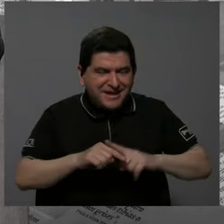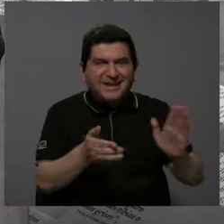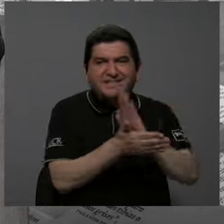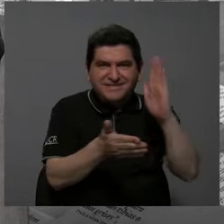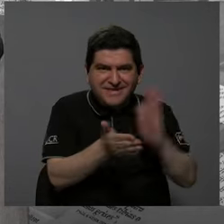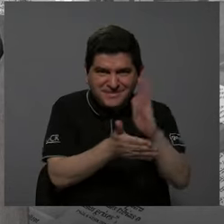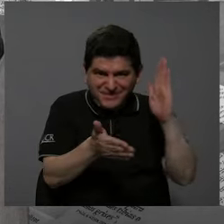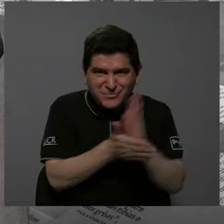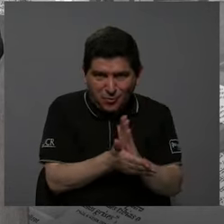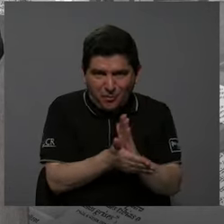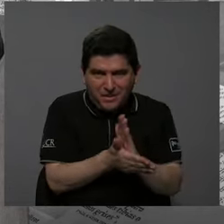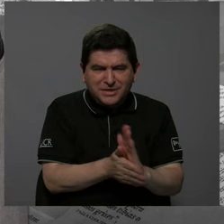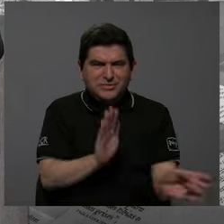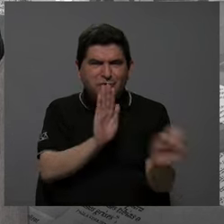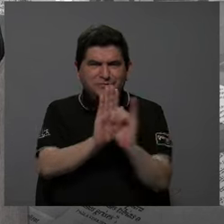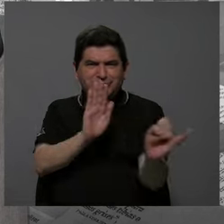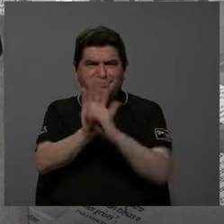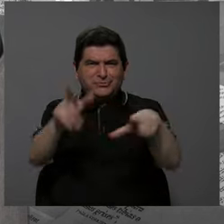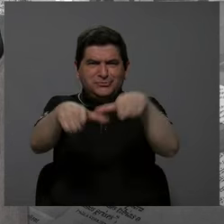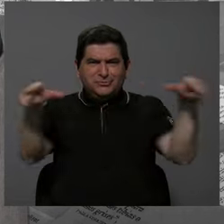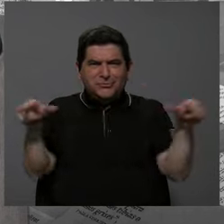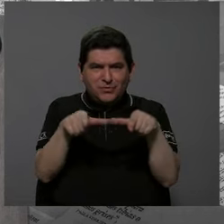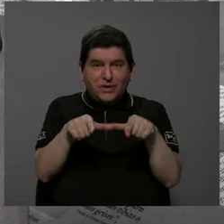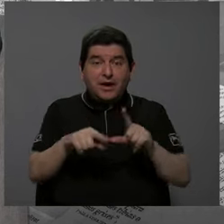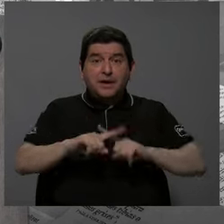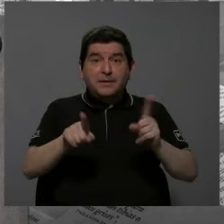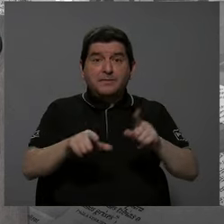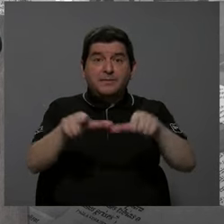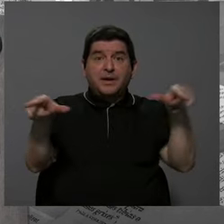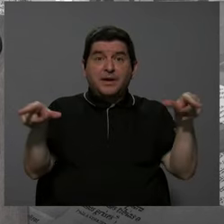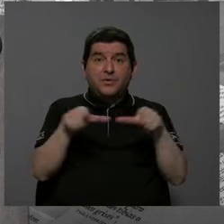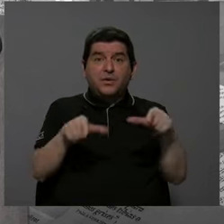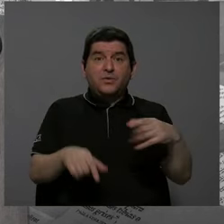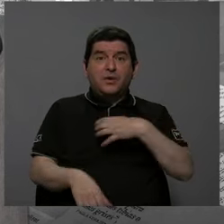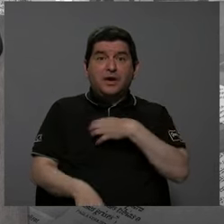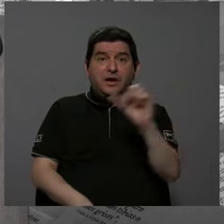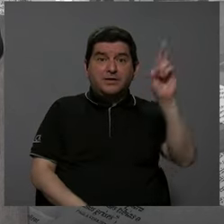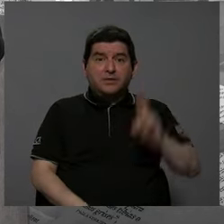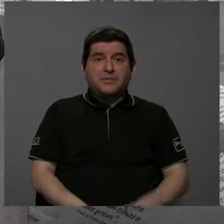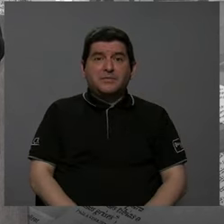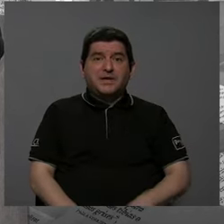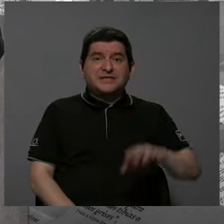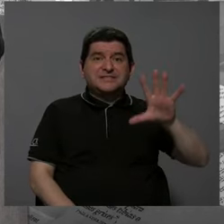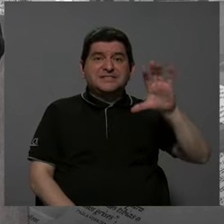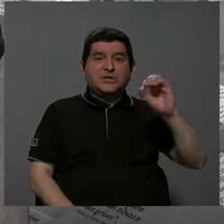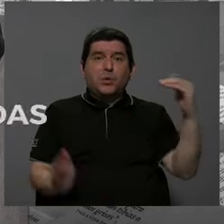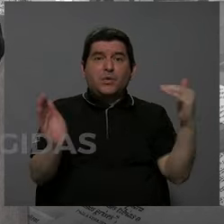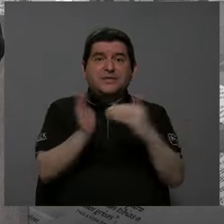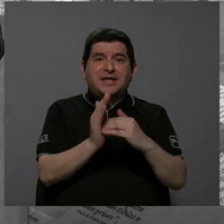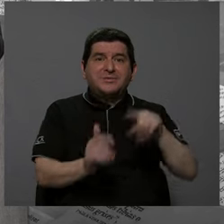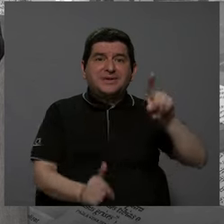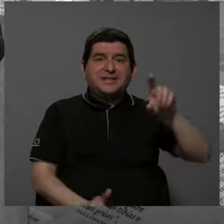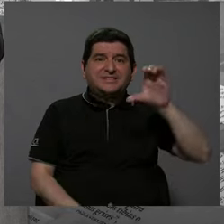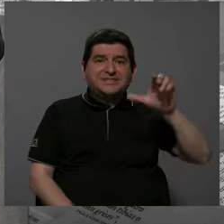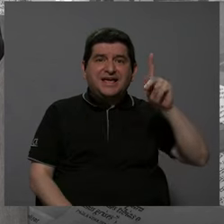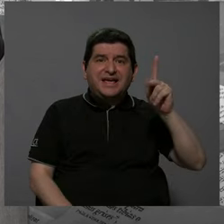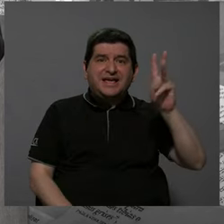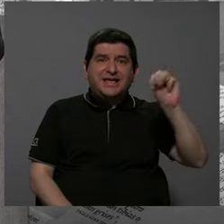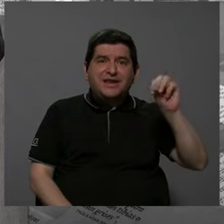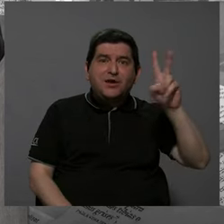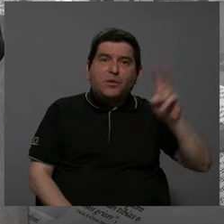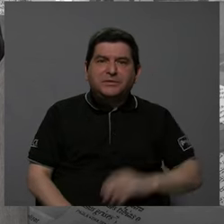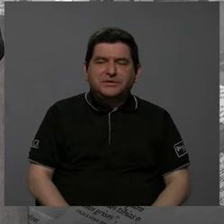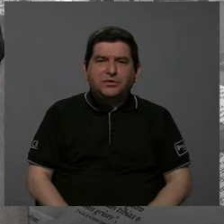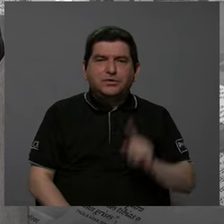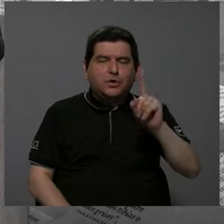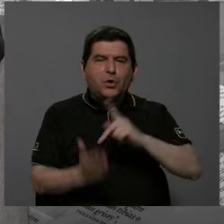de documentos que identificaban propiedades, cuando nuestro territorio es de 50 mil 100 kilómetros cuadrados. Entonces, se hizo un programa